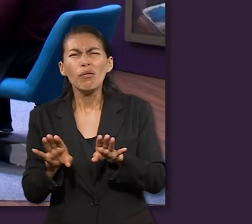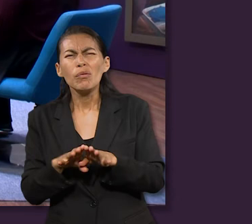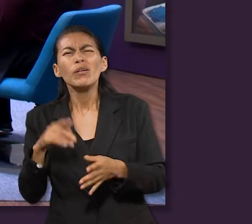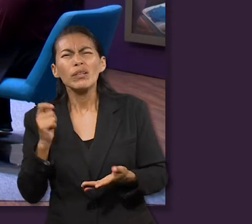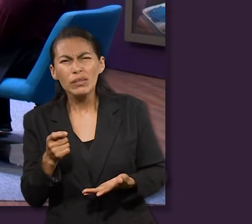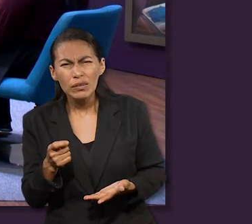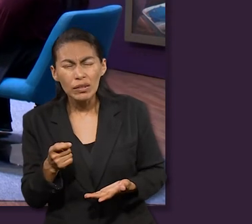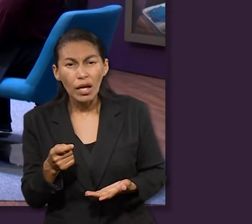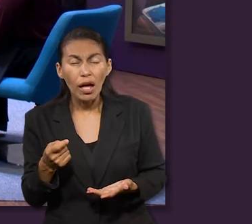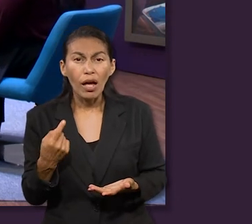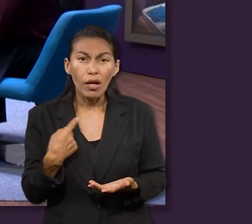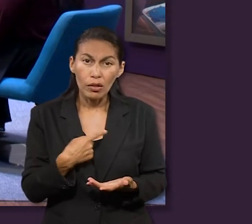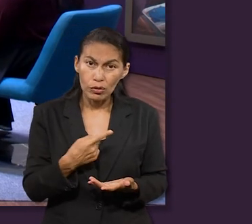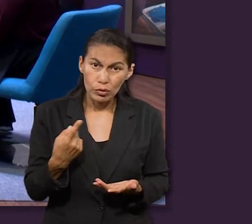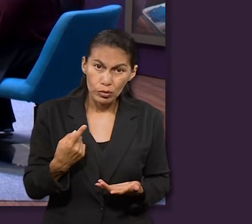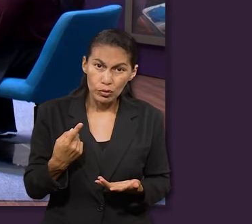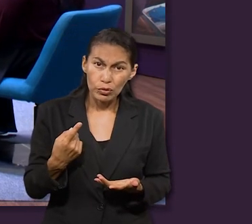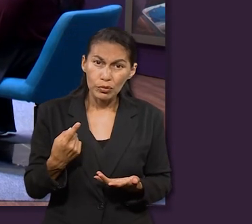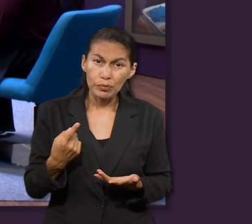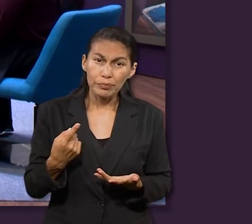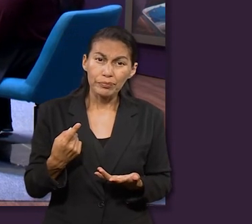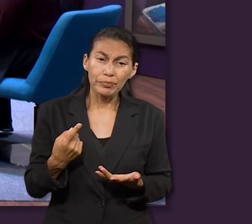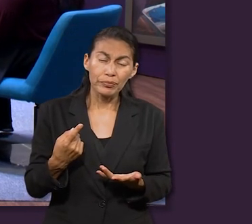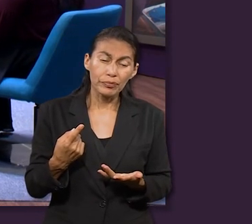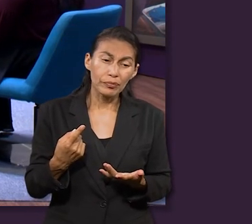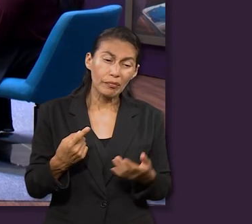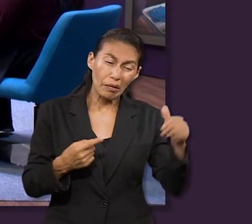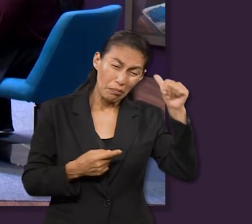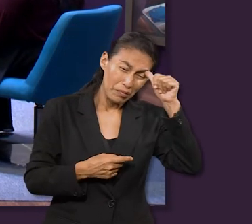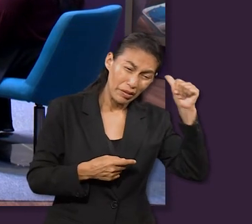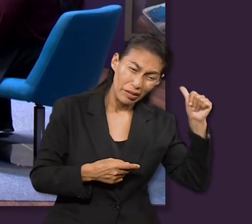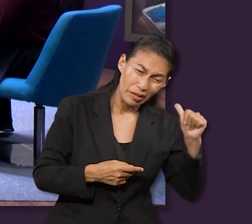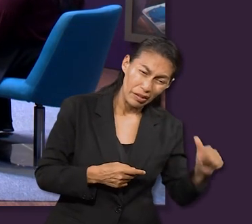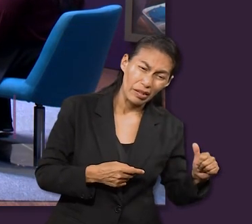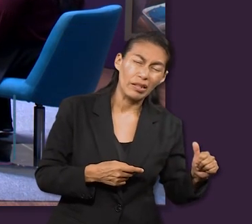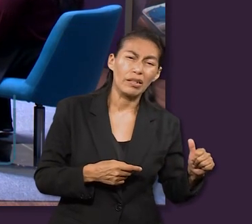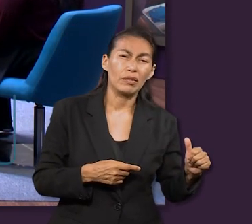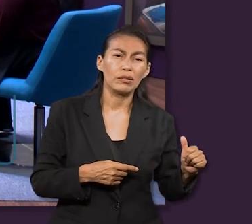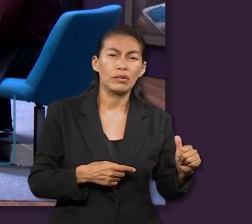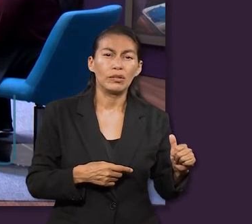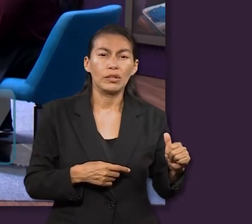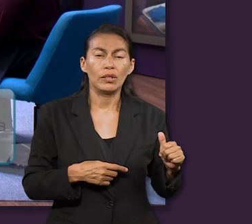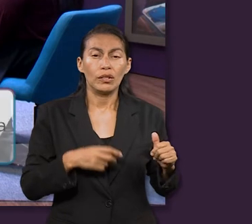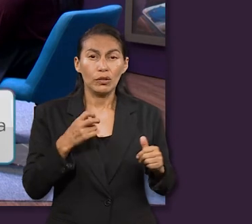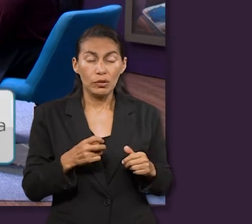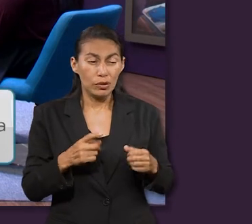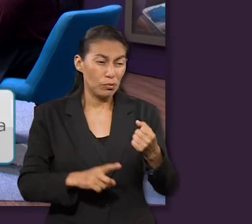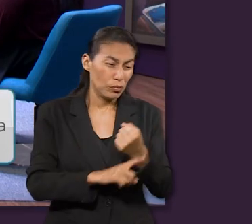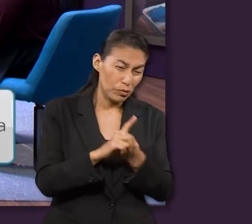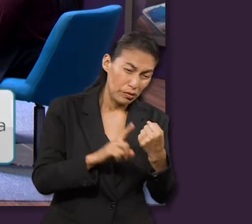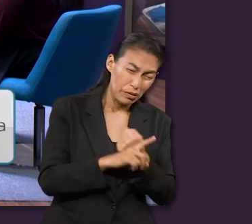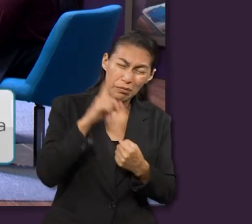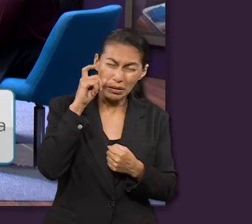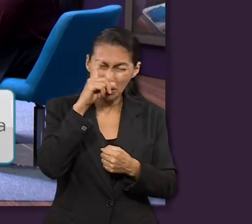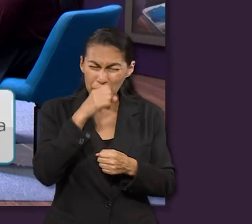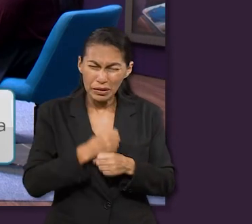agradable. Es cuando Dios empieza a quitarnos esos pecados que tenemos, a